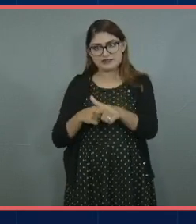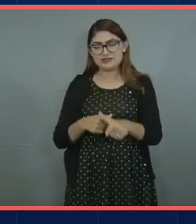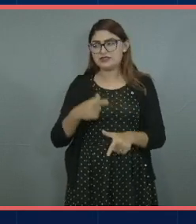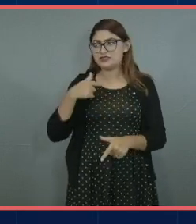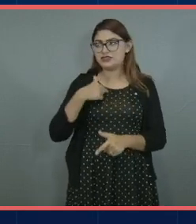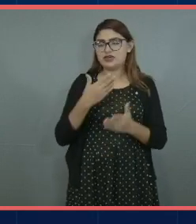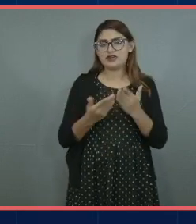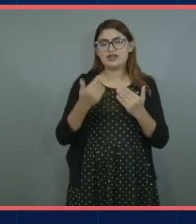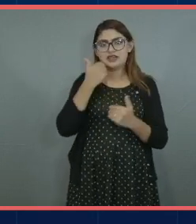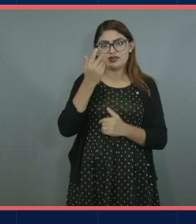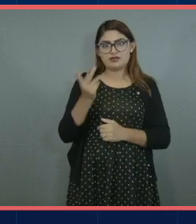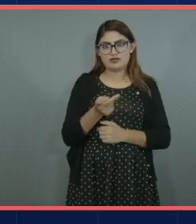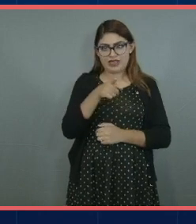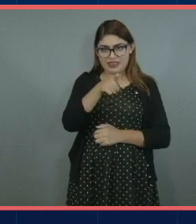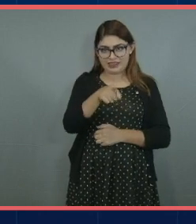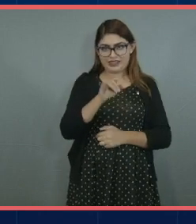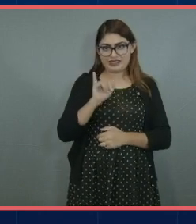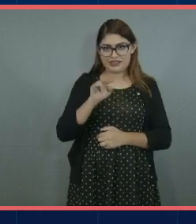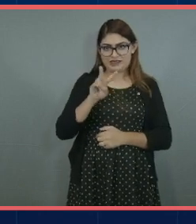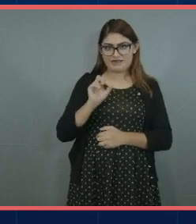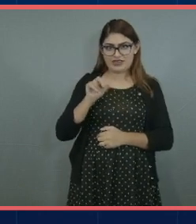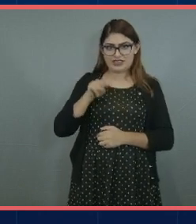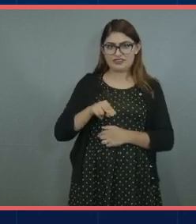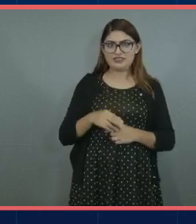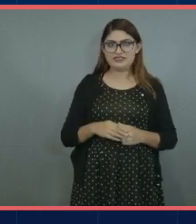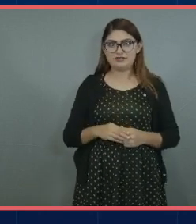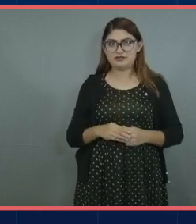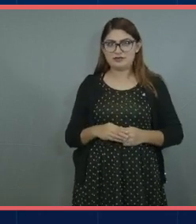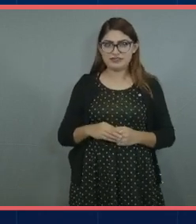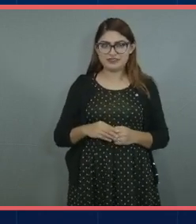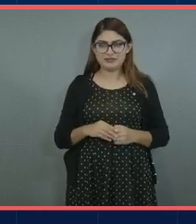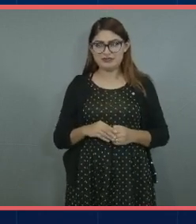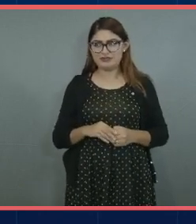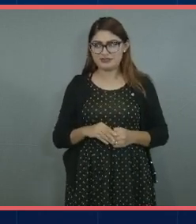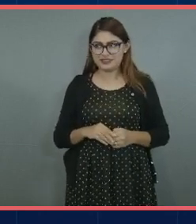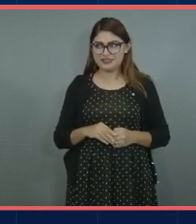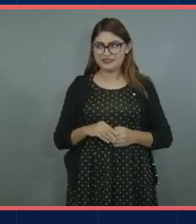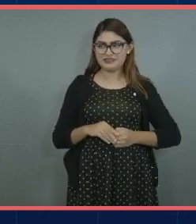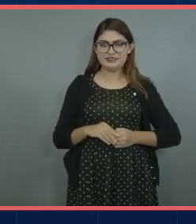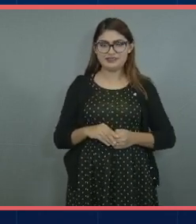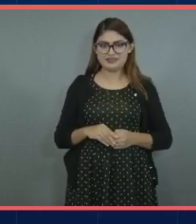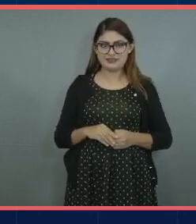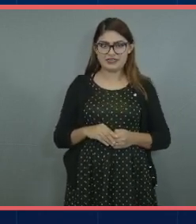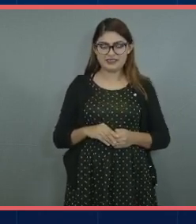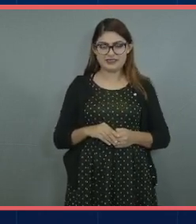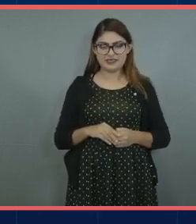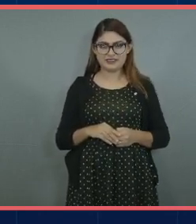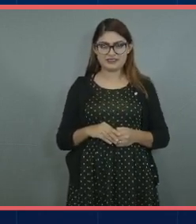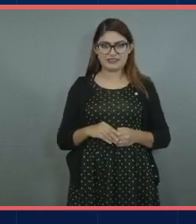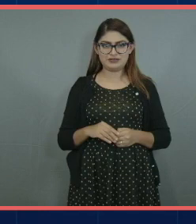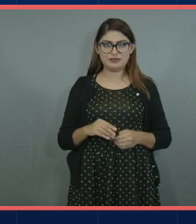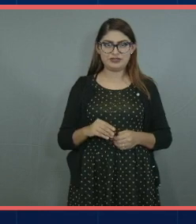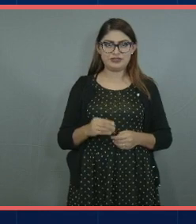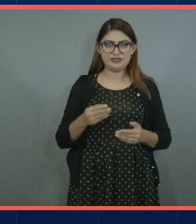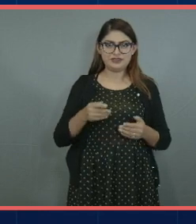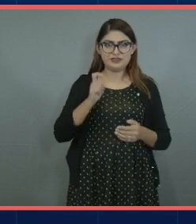preguntarte a ti también Iván esta pregunta ¿qué consejo le darías a los becarios chavos que inspiran?